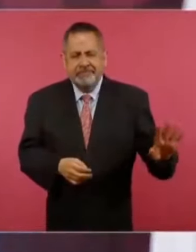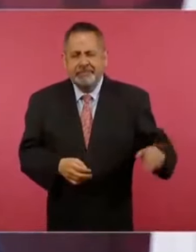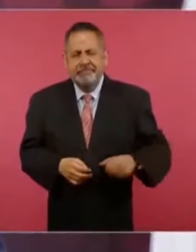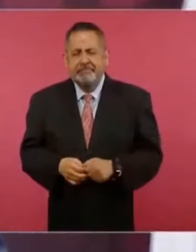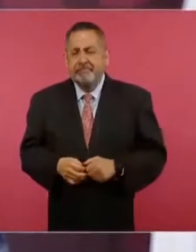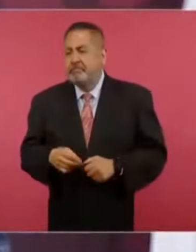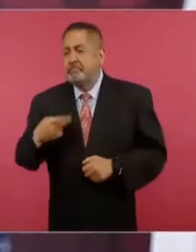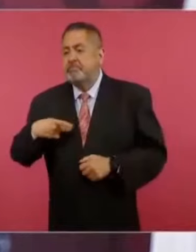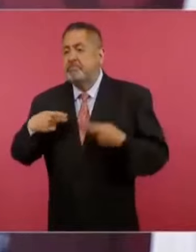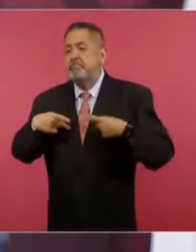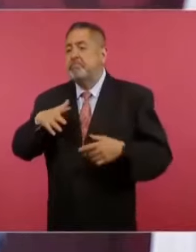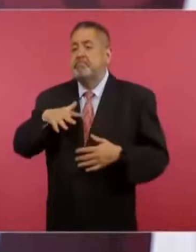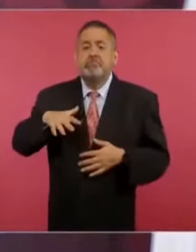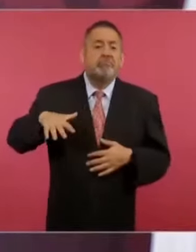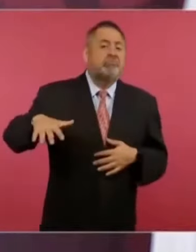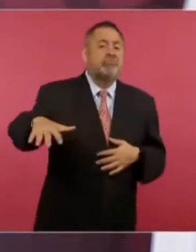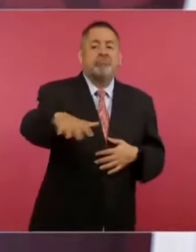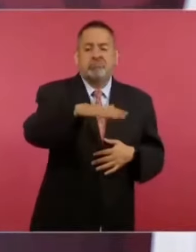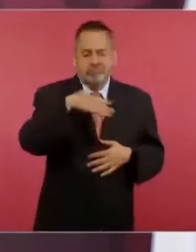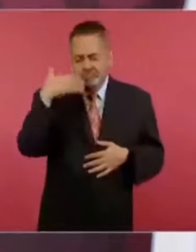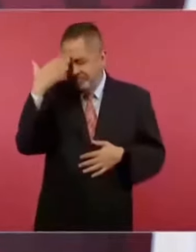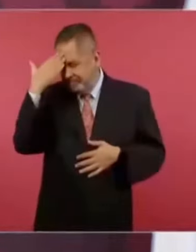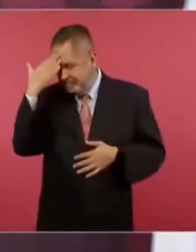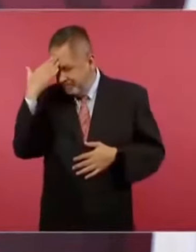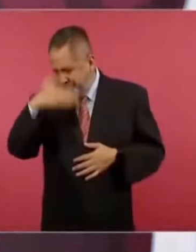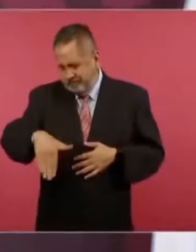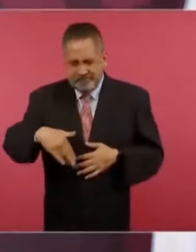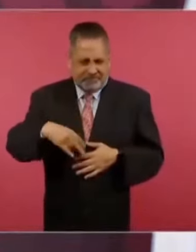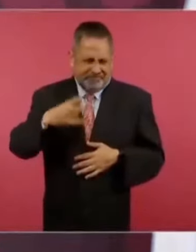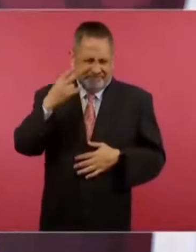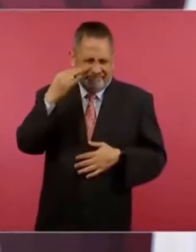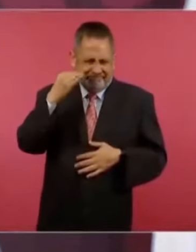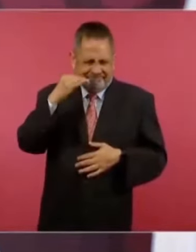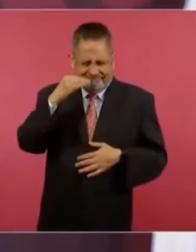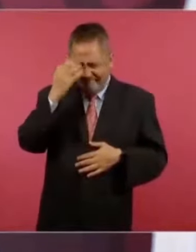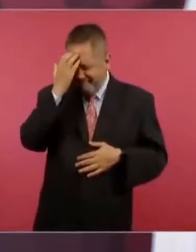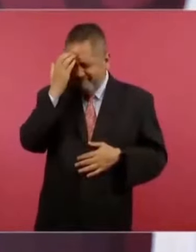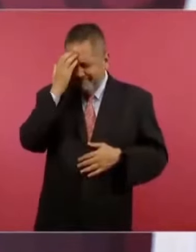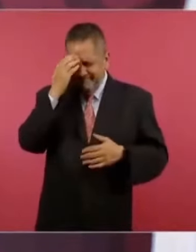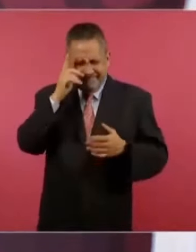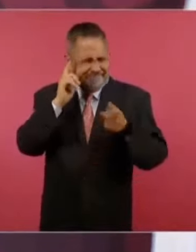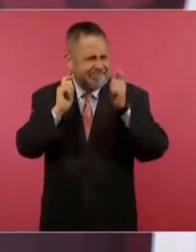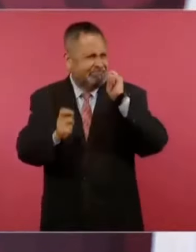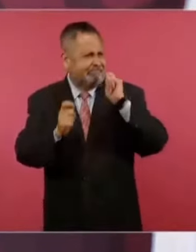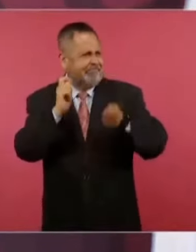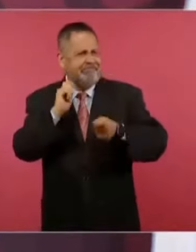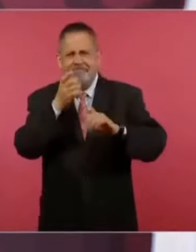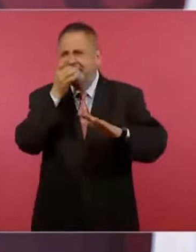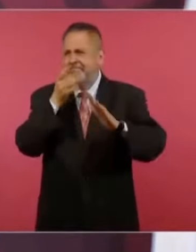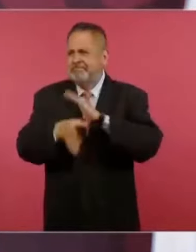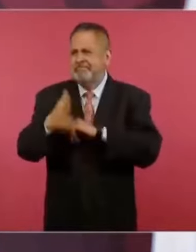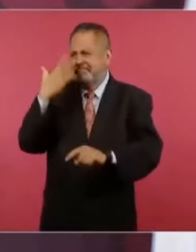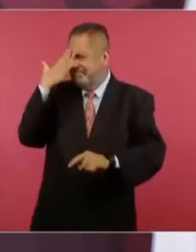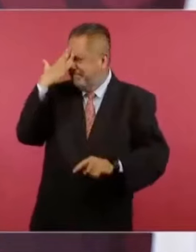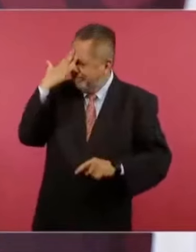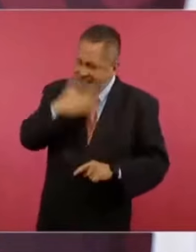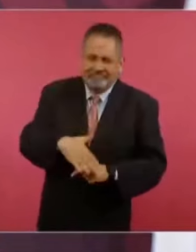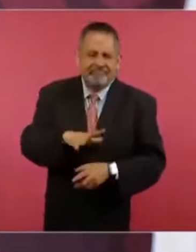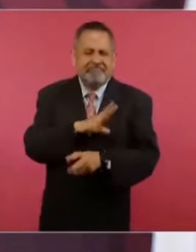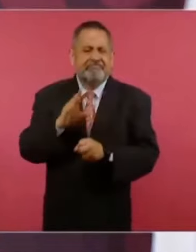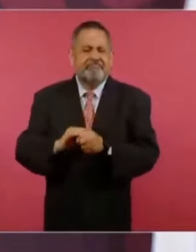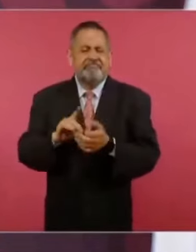está muy politizado, muy consciente.